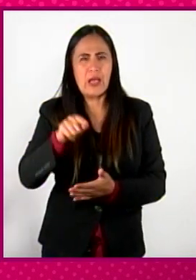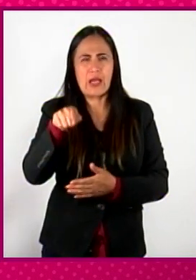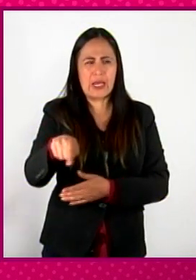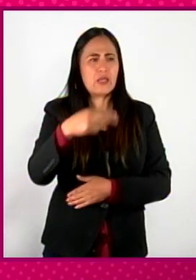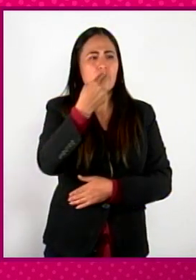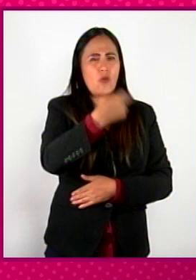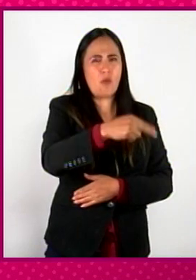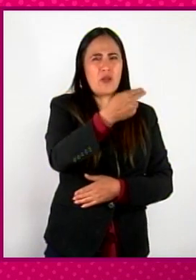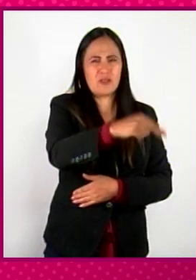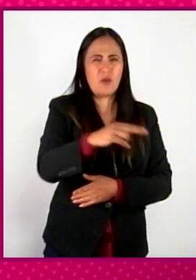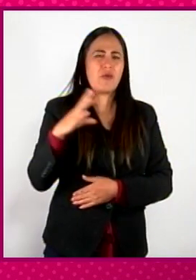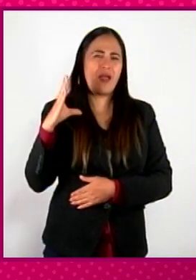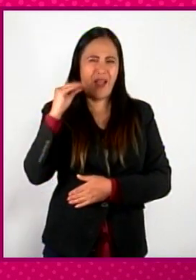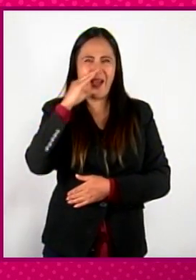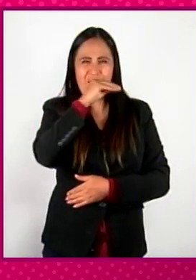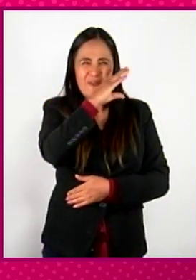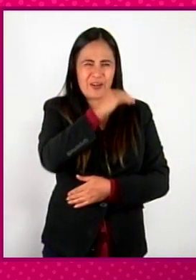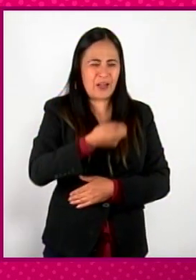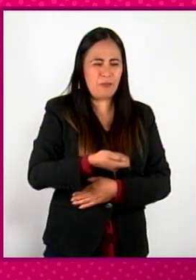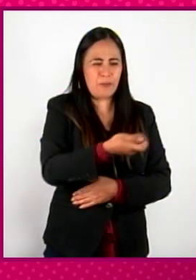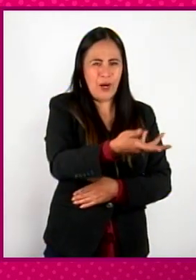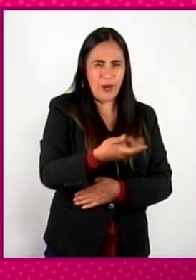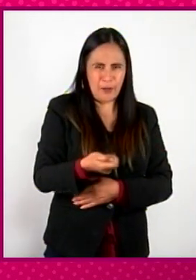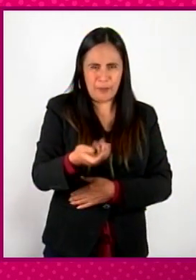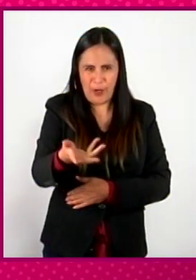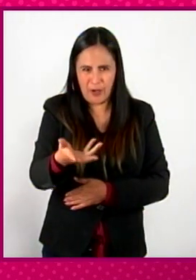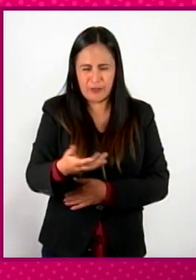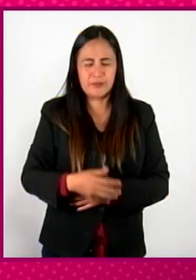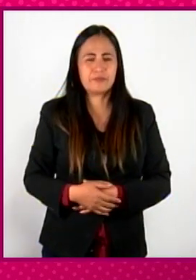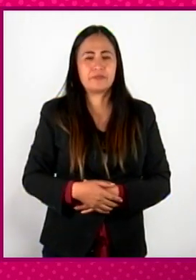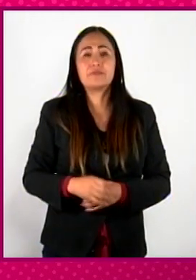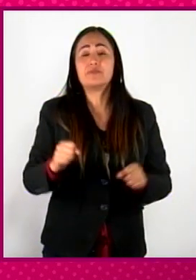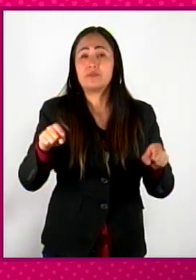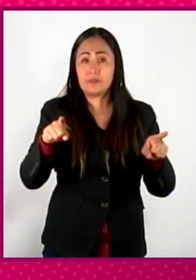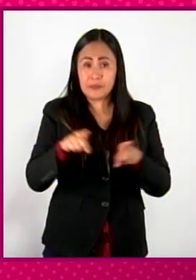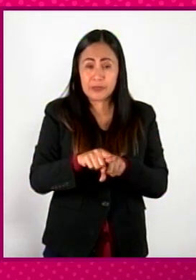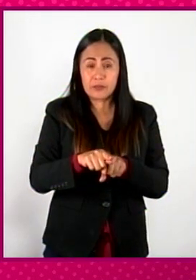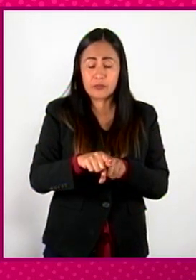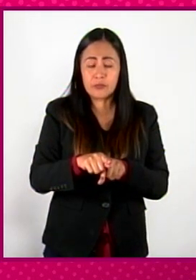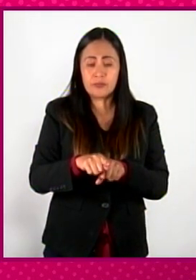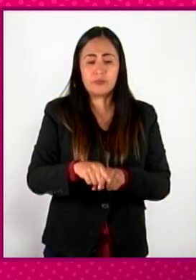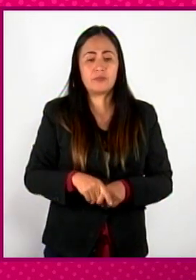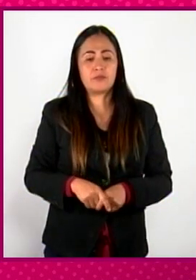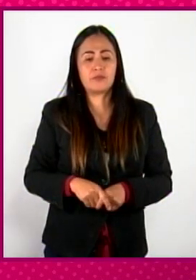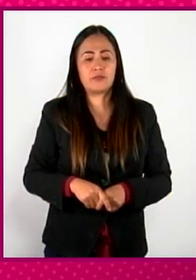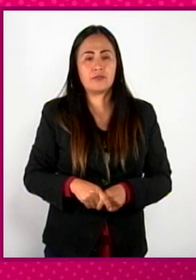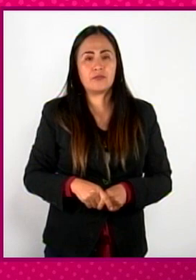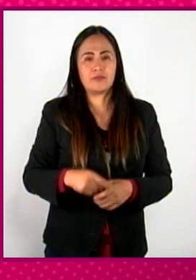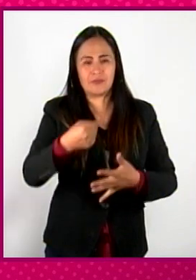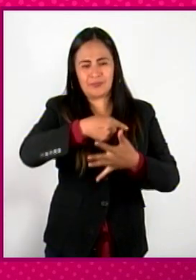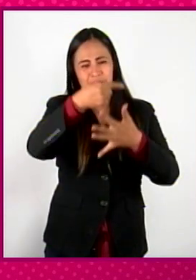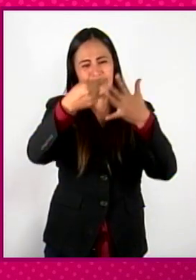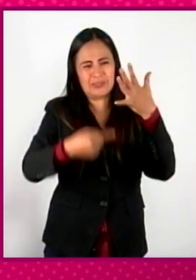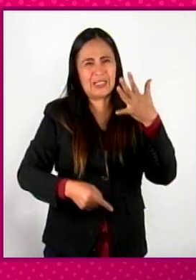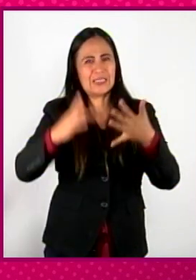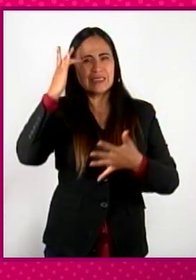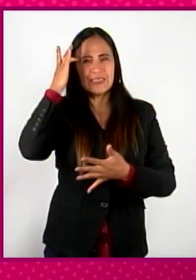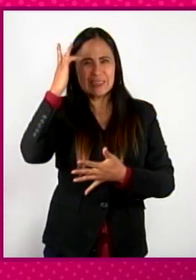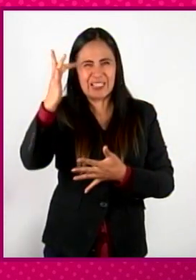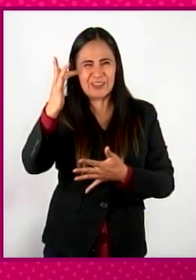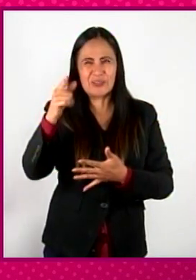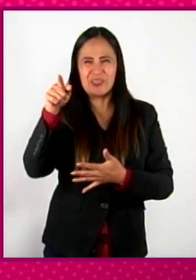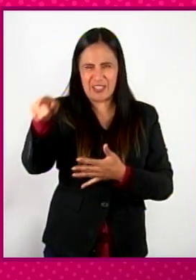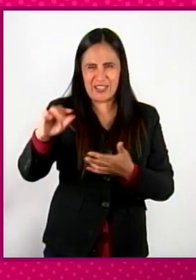africanos. Tenemos también devociones, es decir, en el santoral, en el santoral